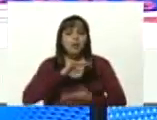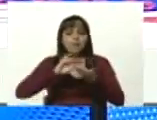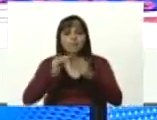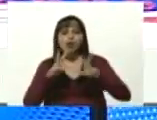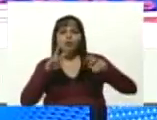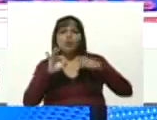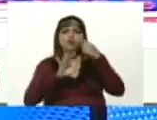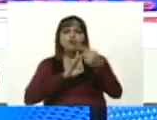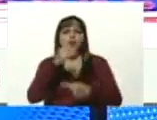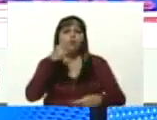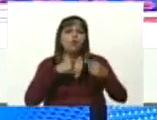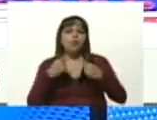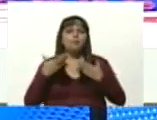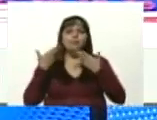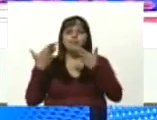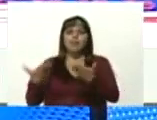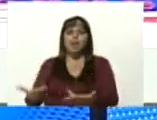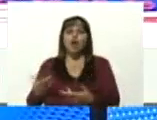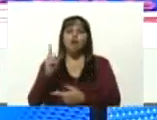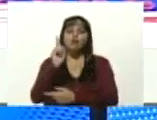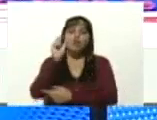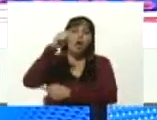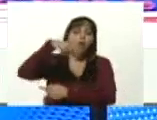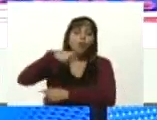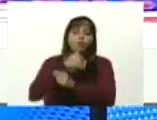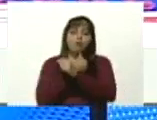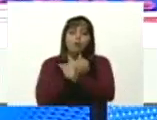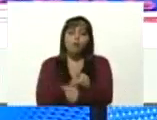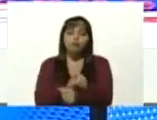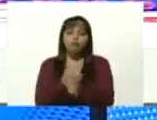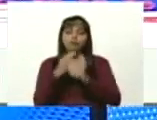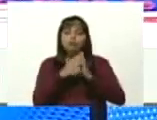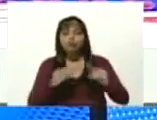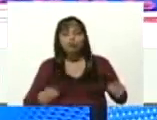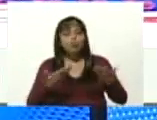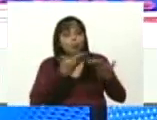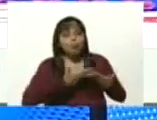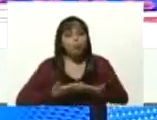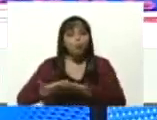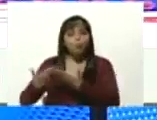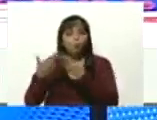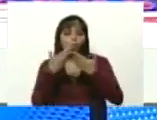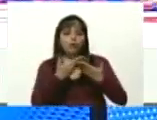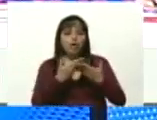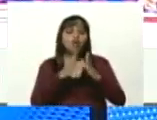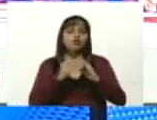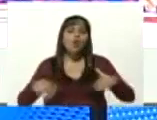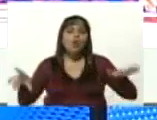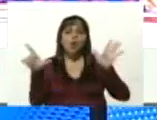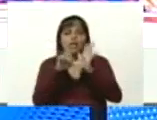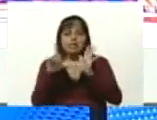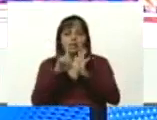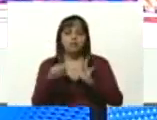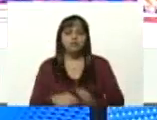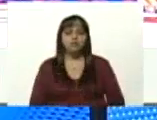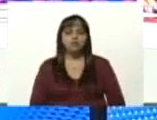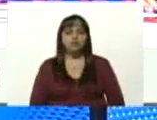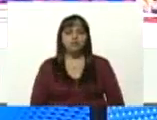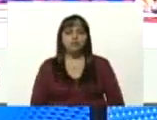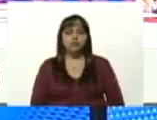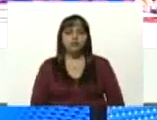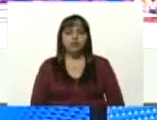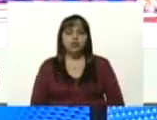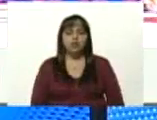para que le demos una gota de amor a todas las escuelas a todos los liceos y esas